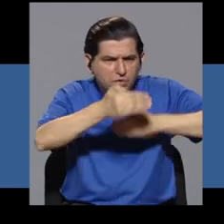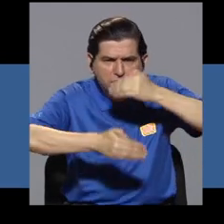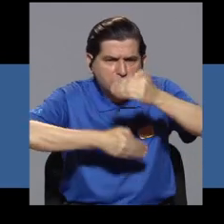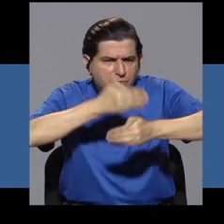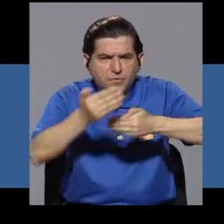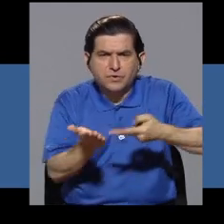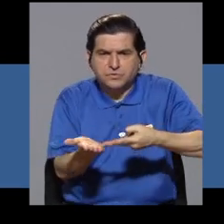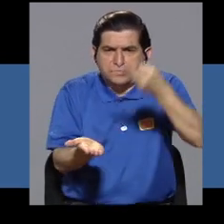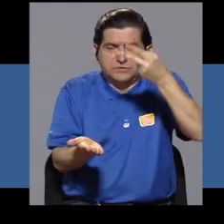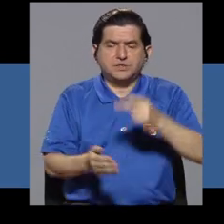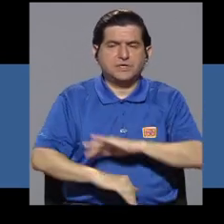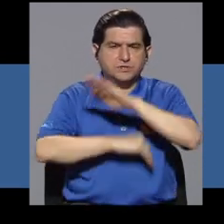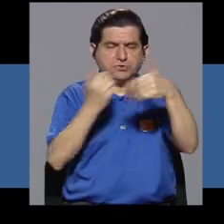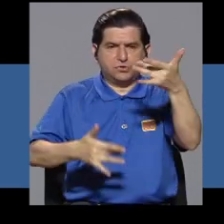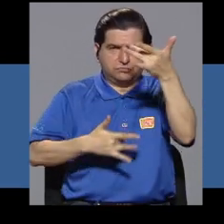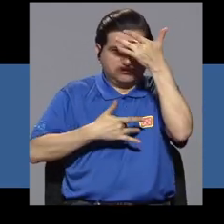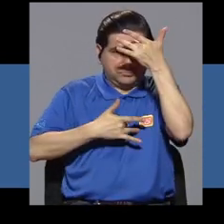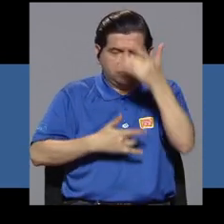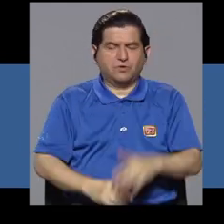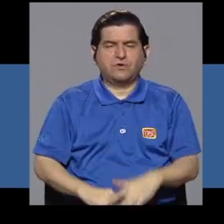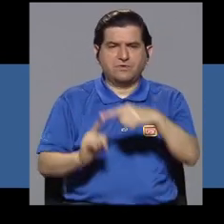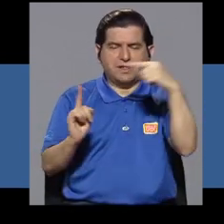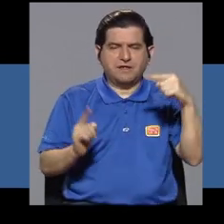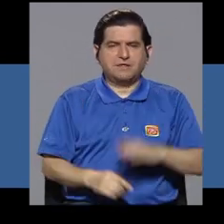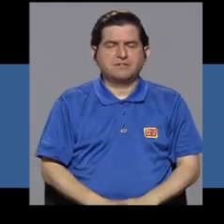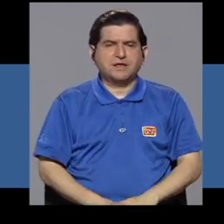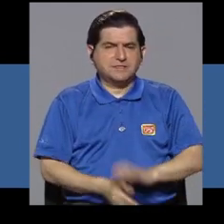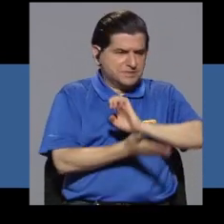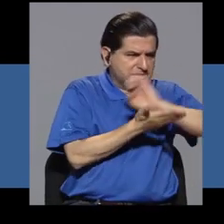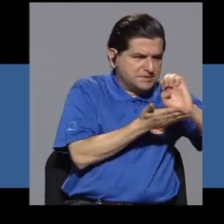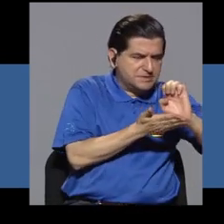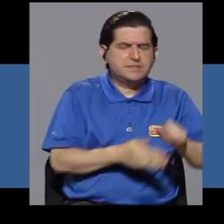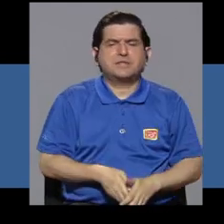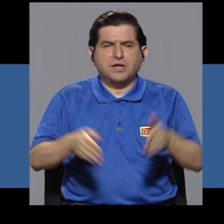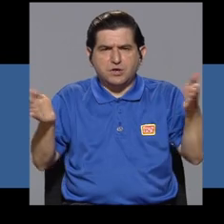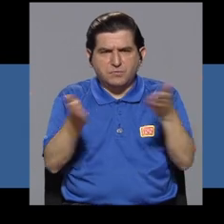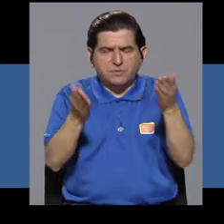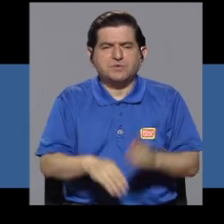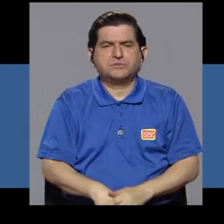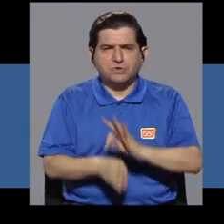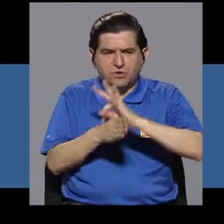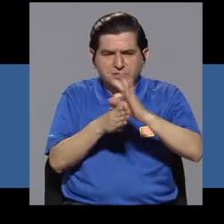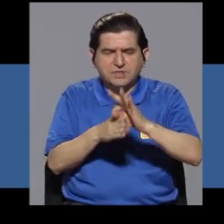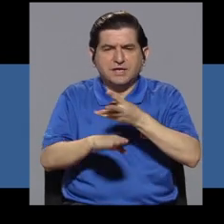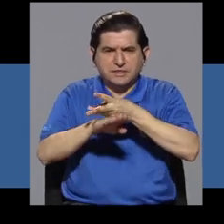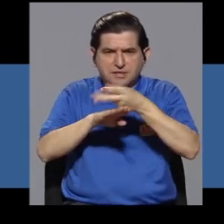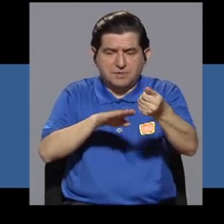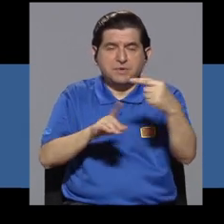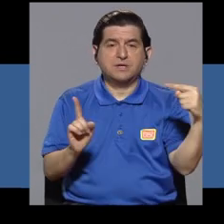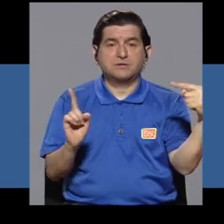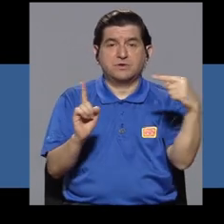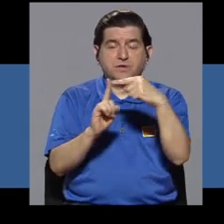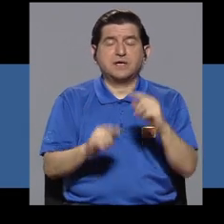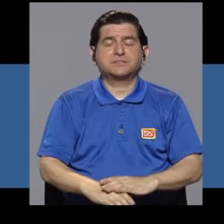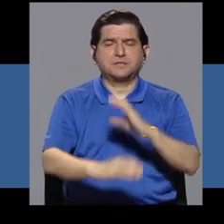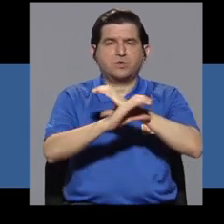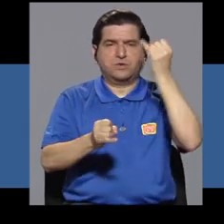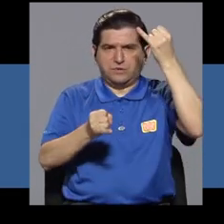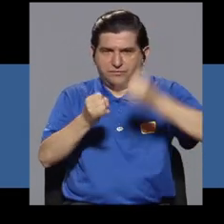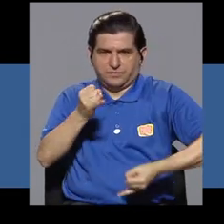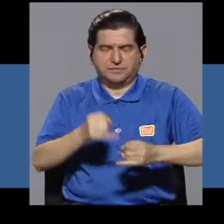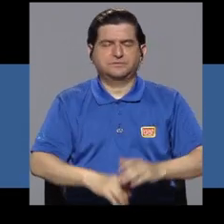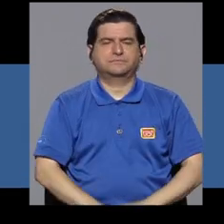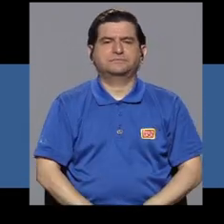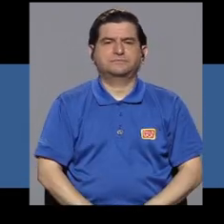tratamiento, curación e incluso el tema de cuidados patativos. La publicación de los resultados obtenidos de este